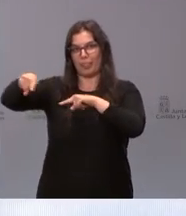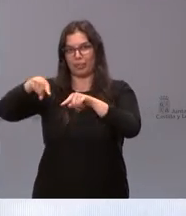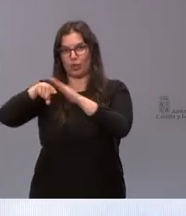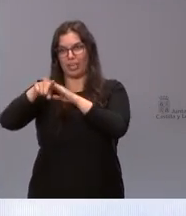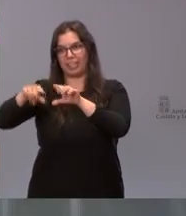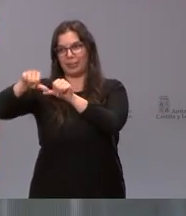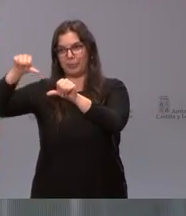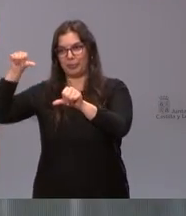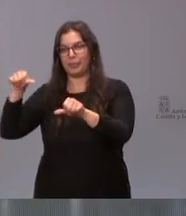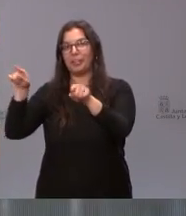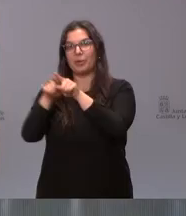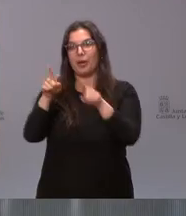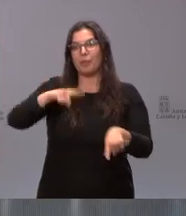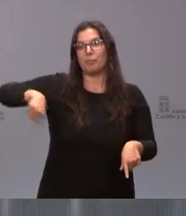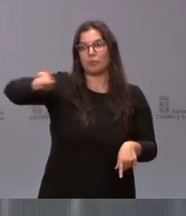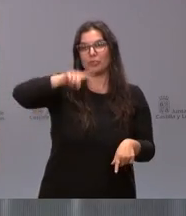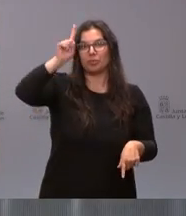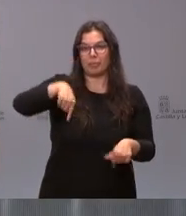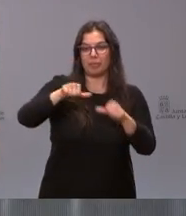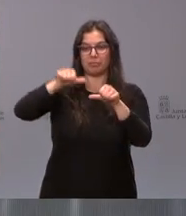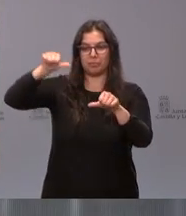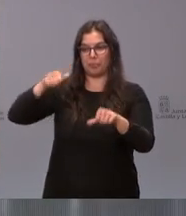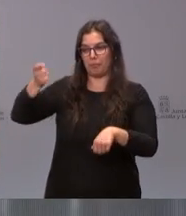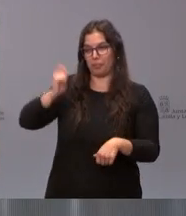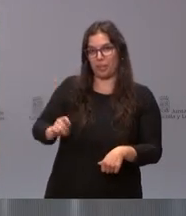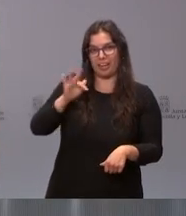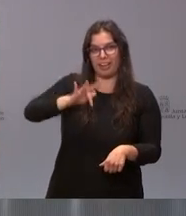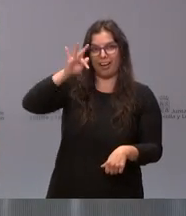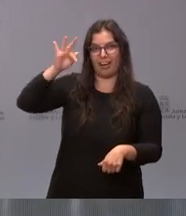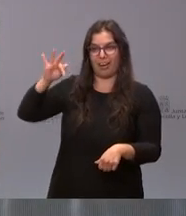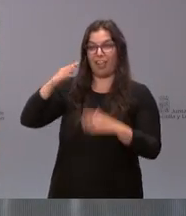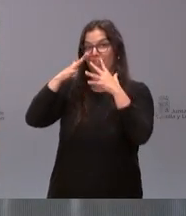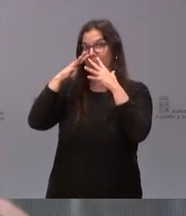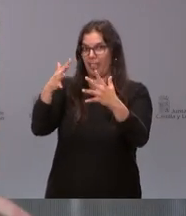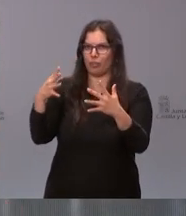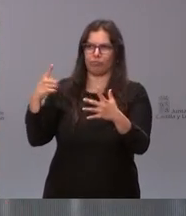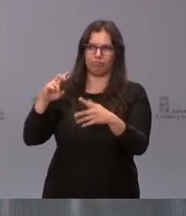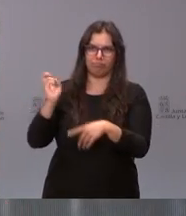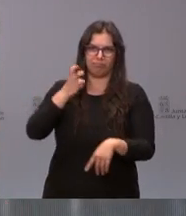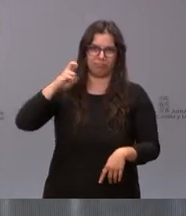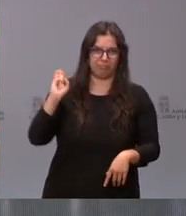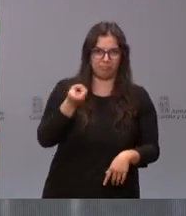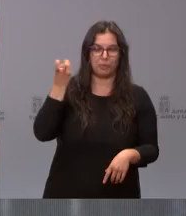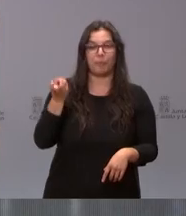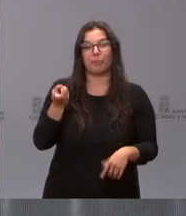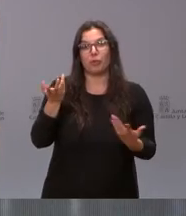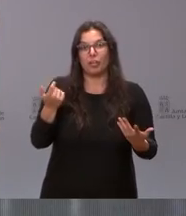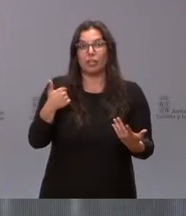referencia a vuestros antecesores como lo han hecho quienes aquí estaban me vais a permitir que yo